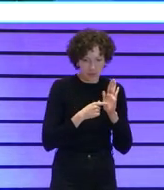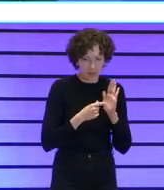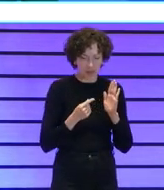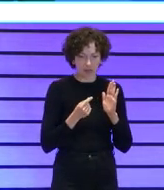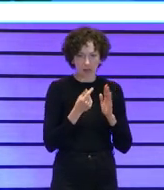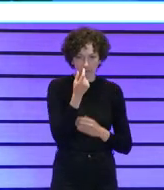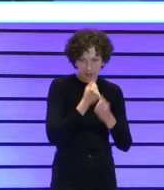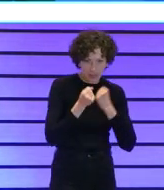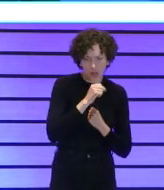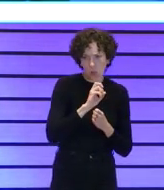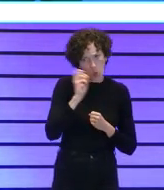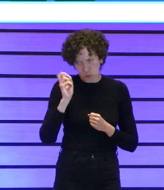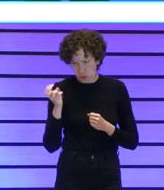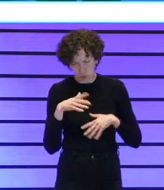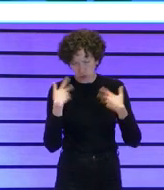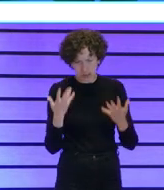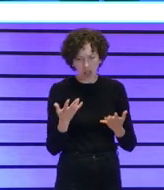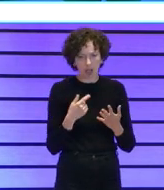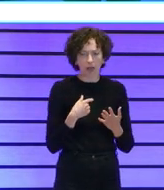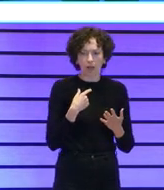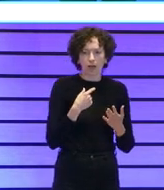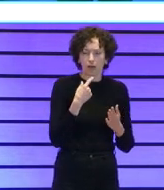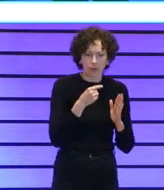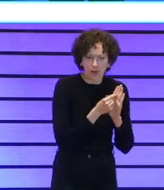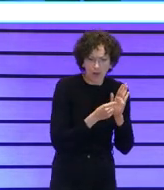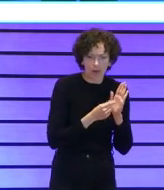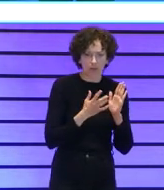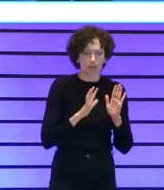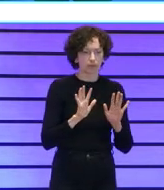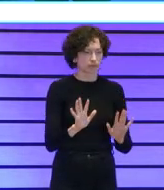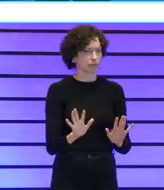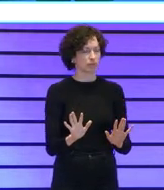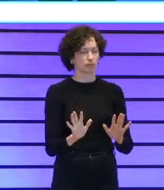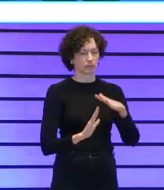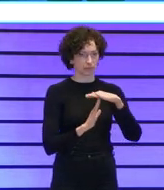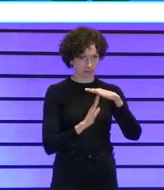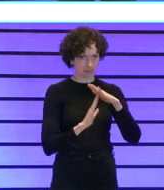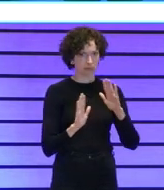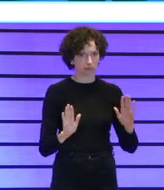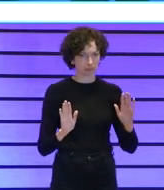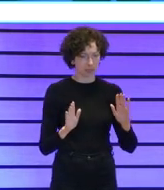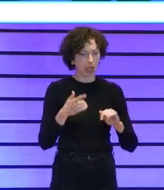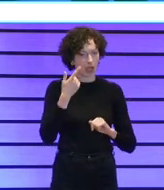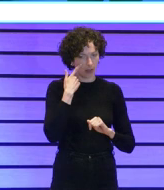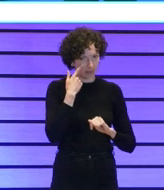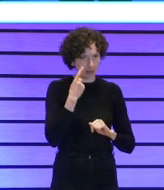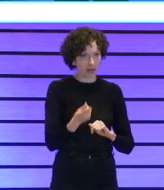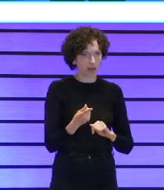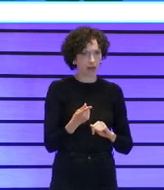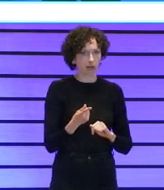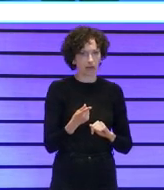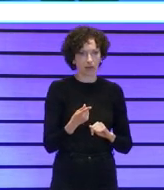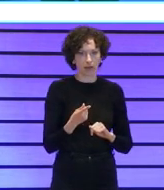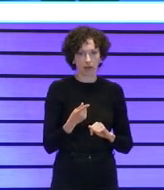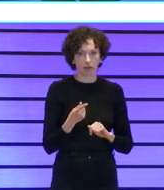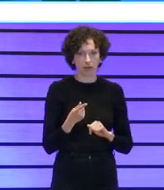financieros y no financieros ¿eh? que hay de todo vamos a parar un poco vamos a fijarnos en cómo en